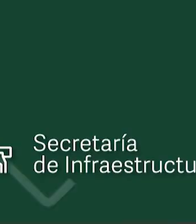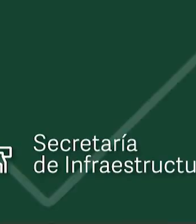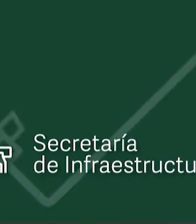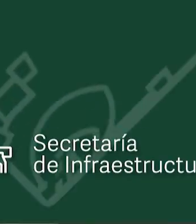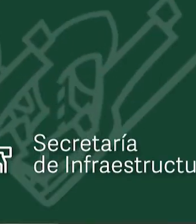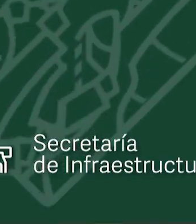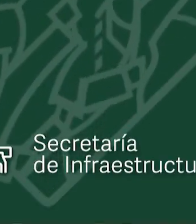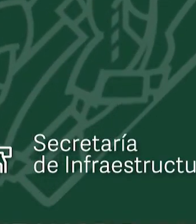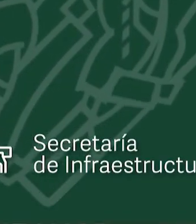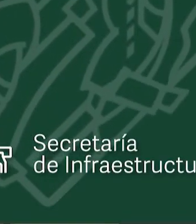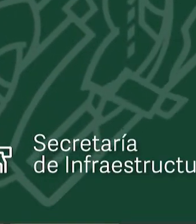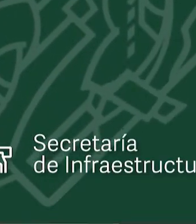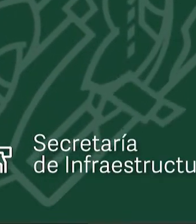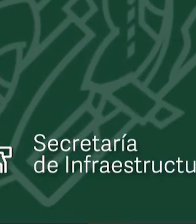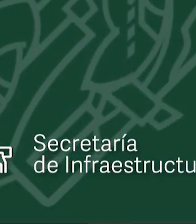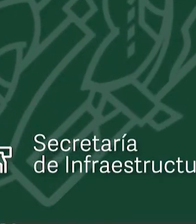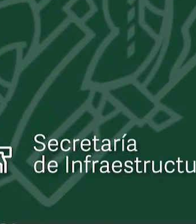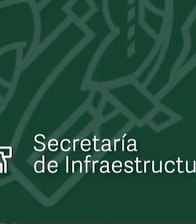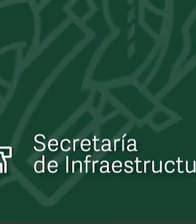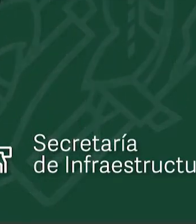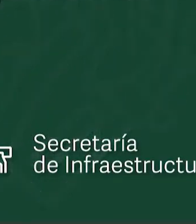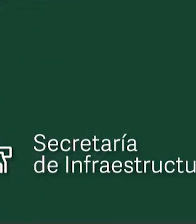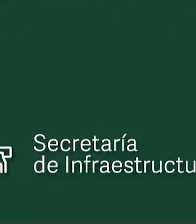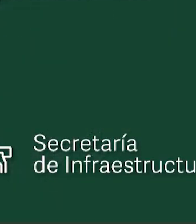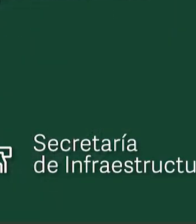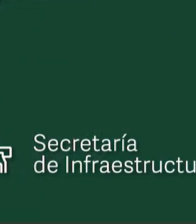este momento. Gobierno de Puebla. Hacer historia. Hacer futuro.